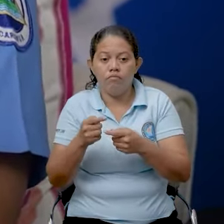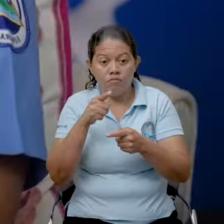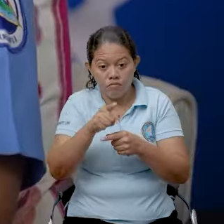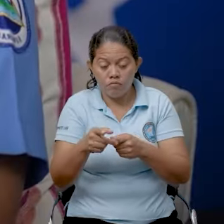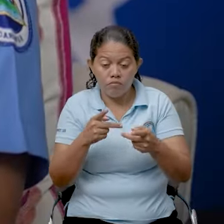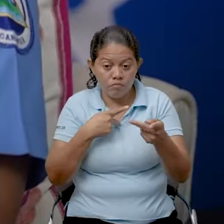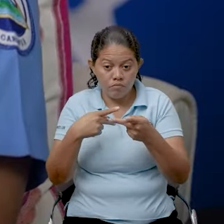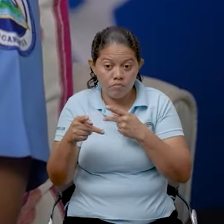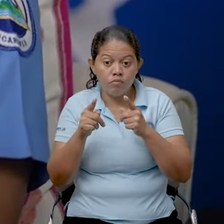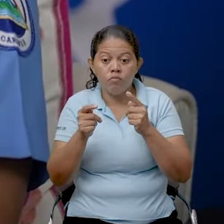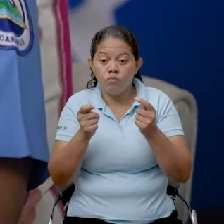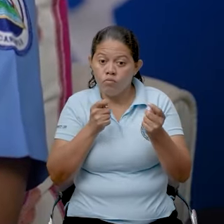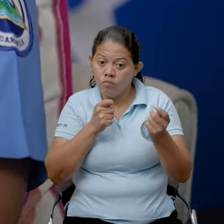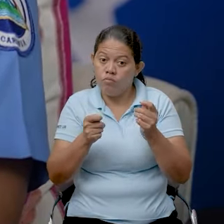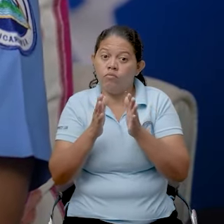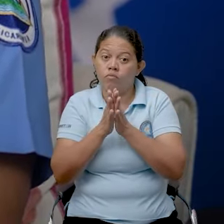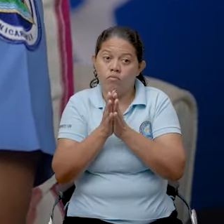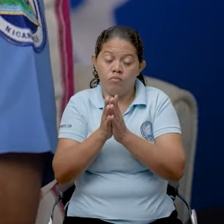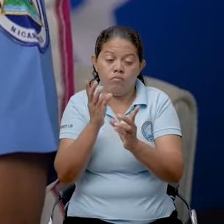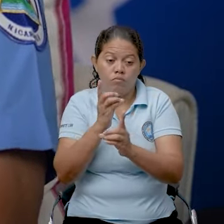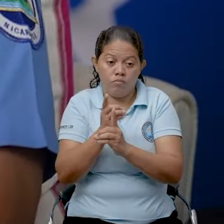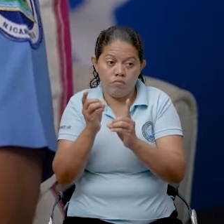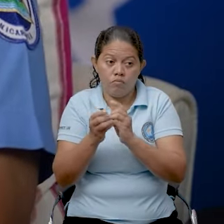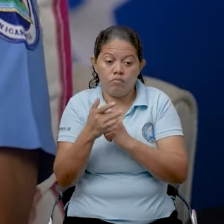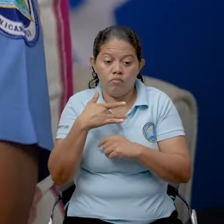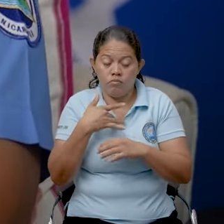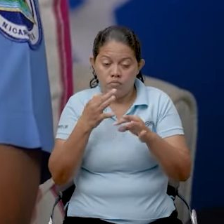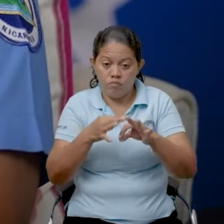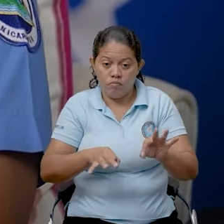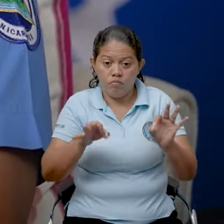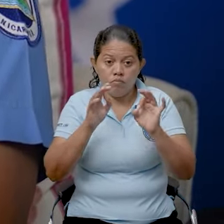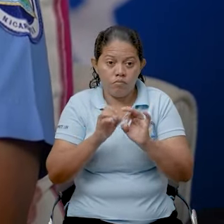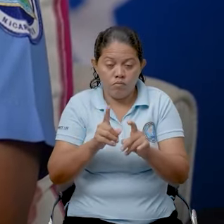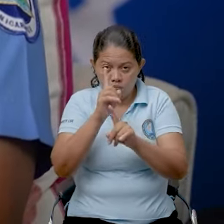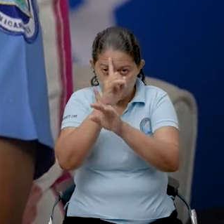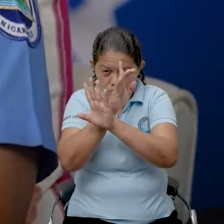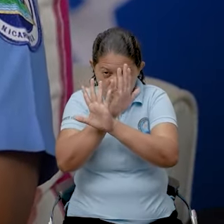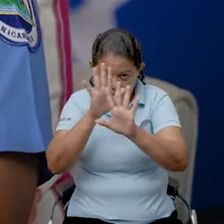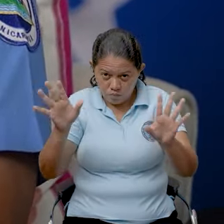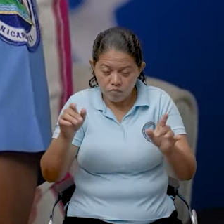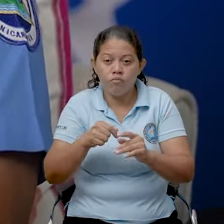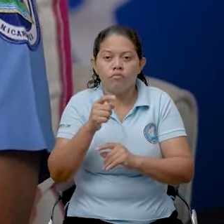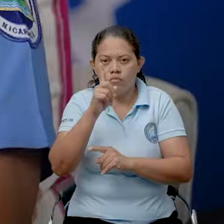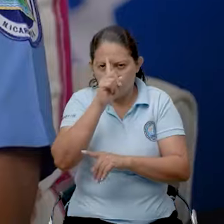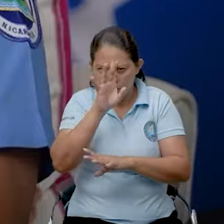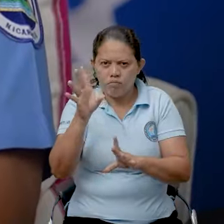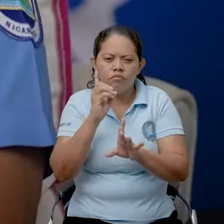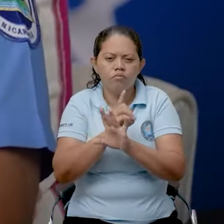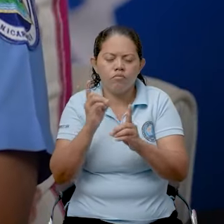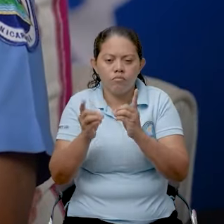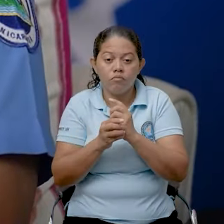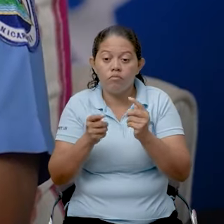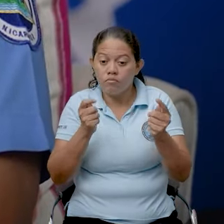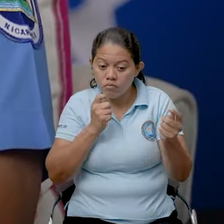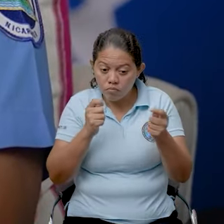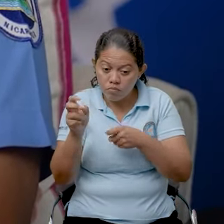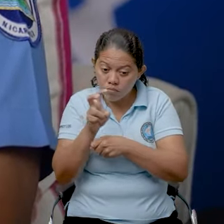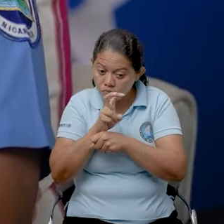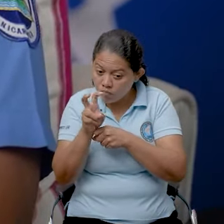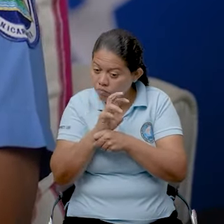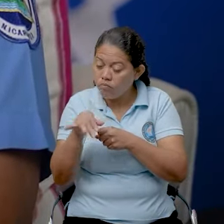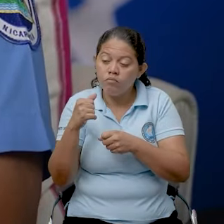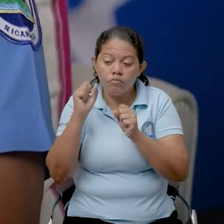manipular el producto pirotécnico. Nosotros necesitamos que esta gente esté consciente, que esté alerta